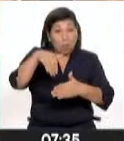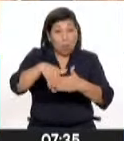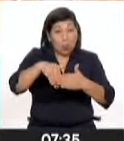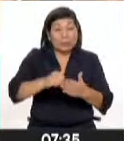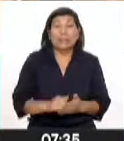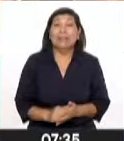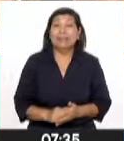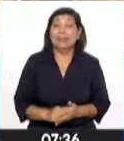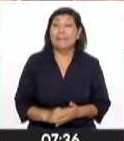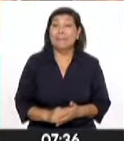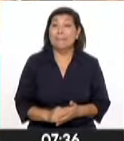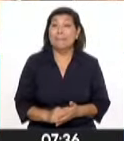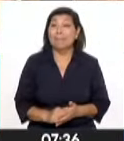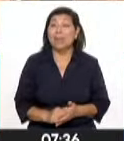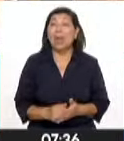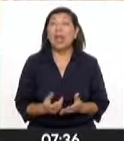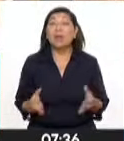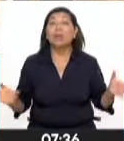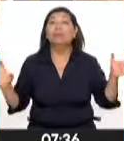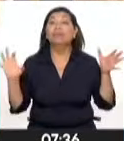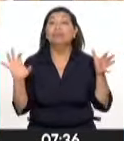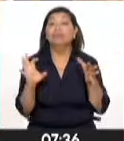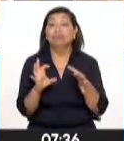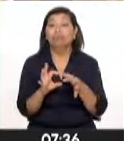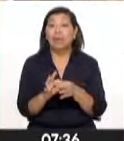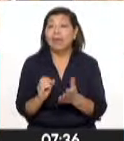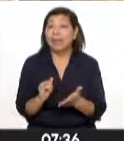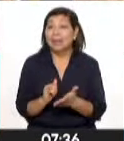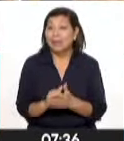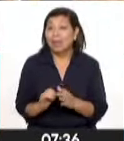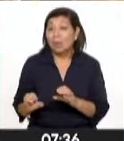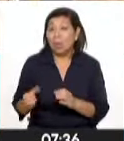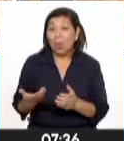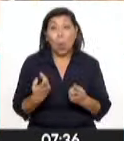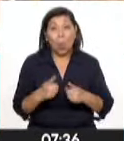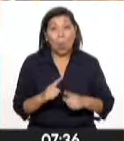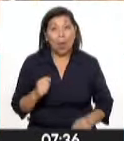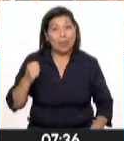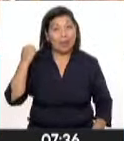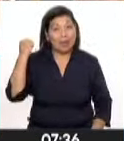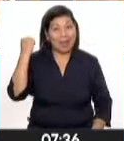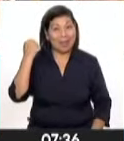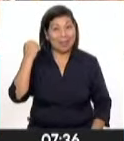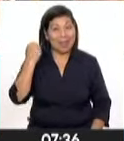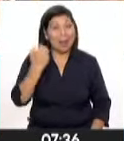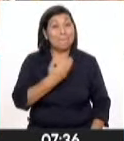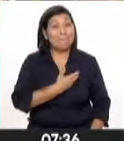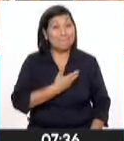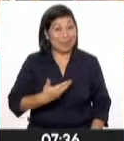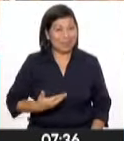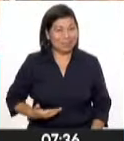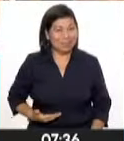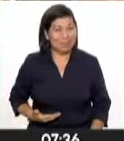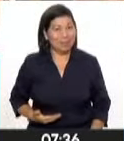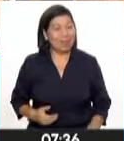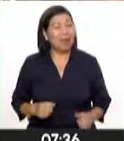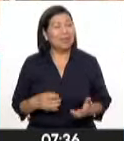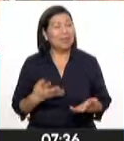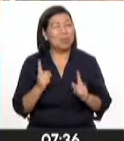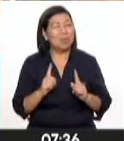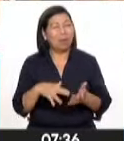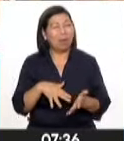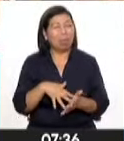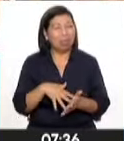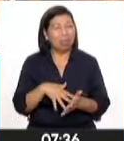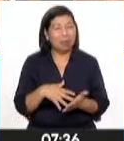elecciones, las alianzas que se realizan para que un presidente asuma el poder son bastante débiles y